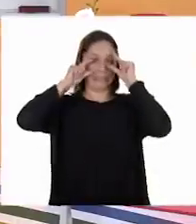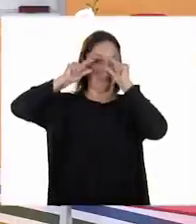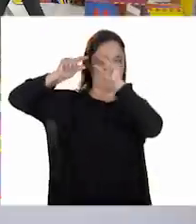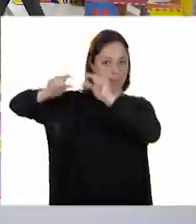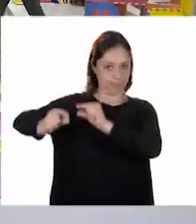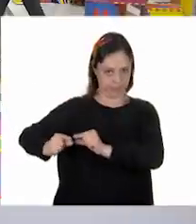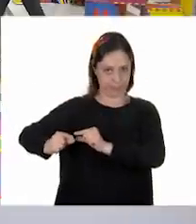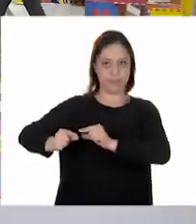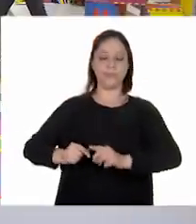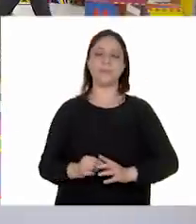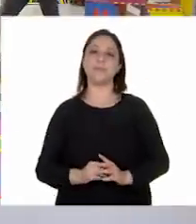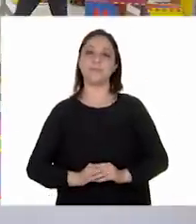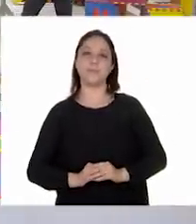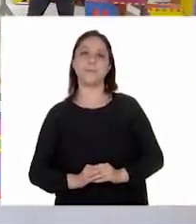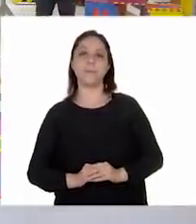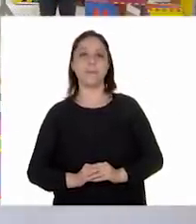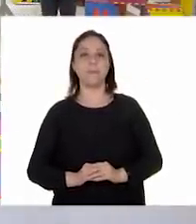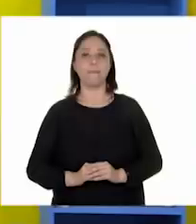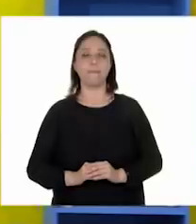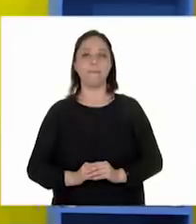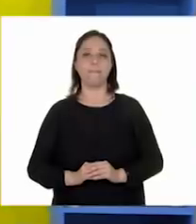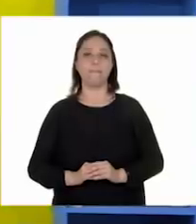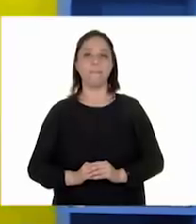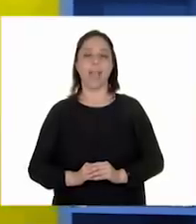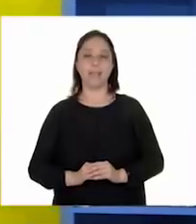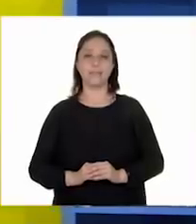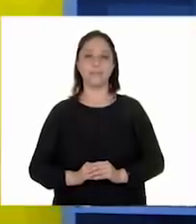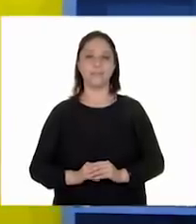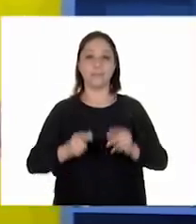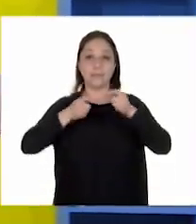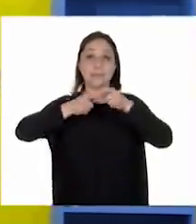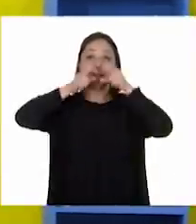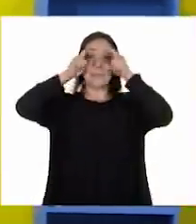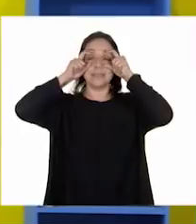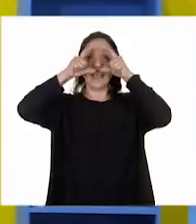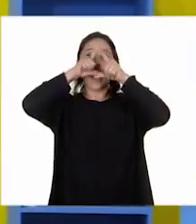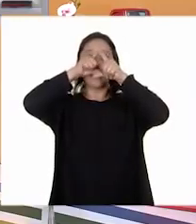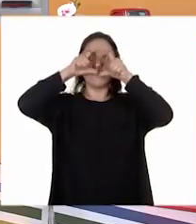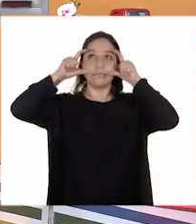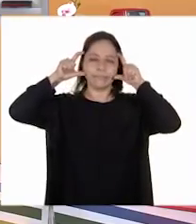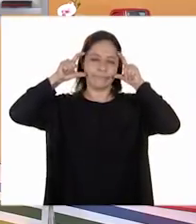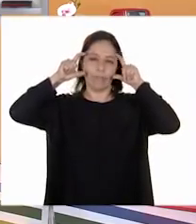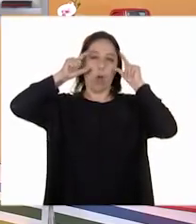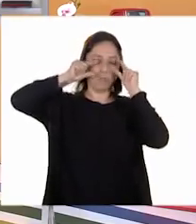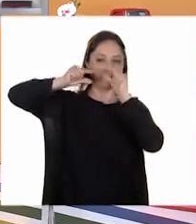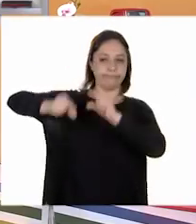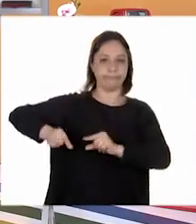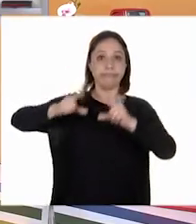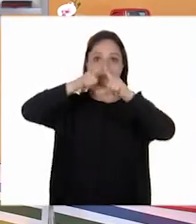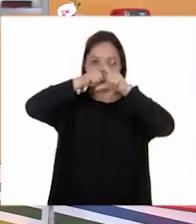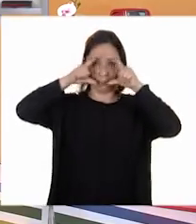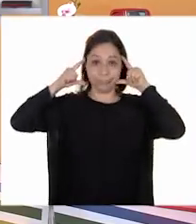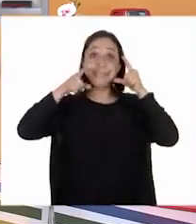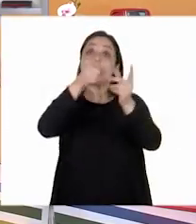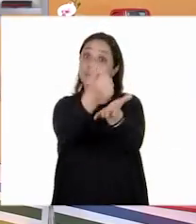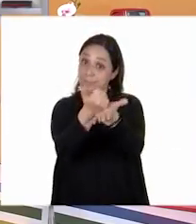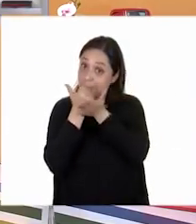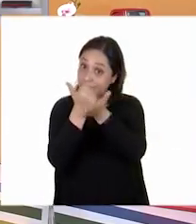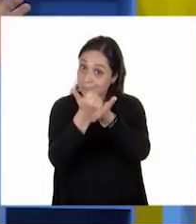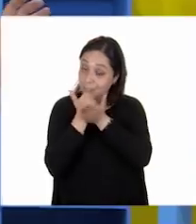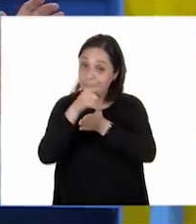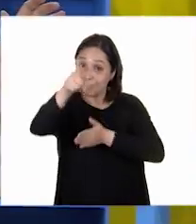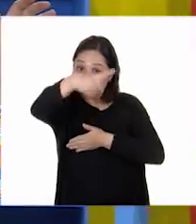Perfecto. Porque si no... Y ahora sí, sí, para que no te estorben al antifaz. Muy bien. Ayúdenme, por favor, niñas, niños. ¡Sí!